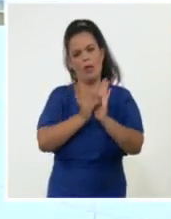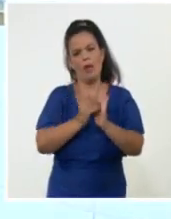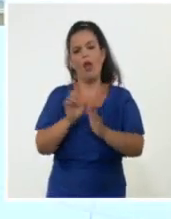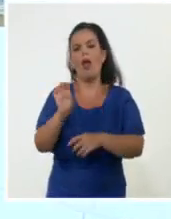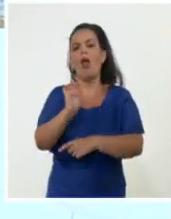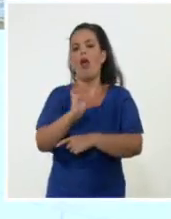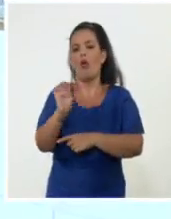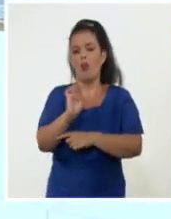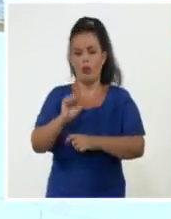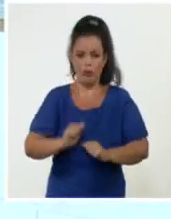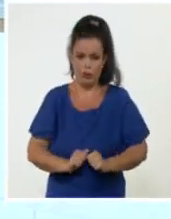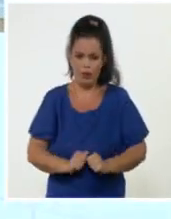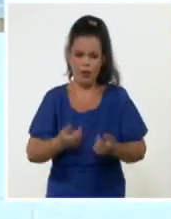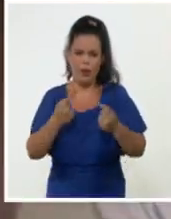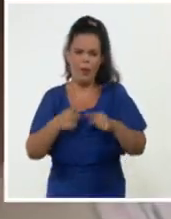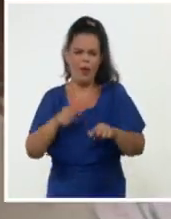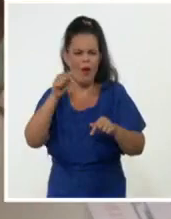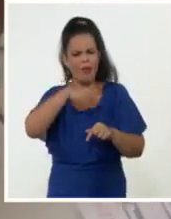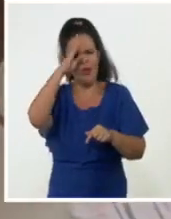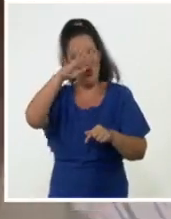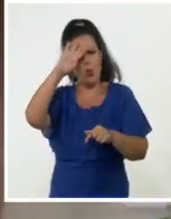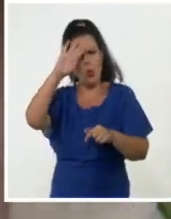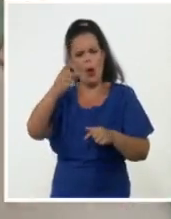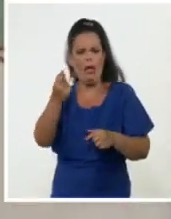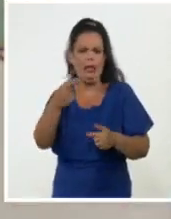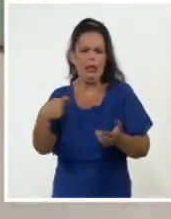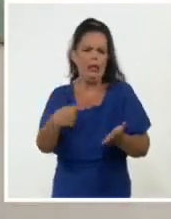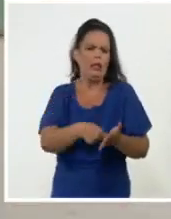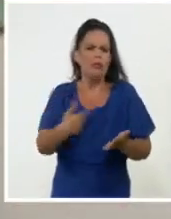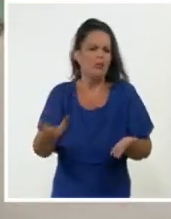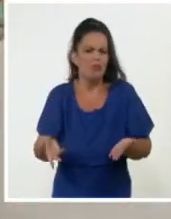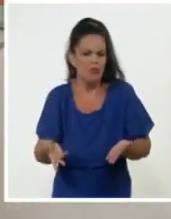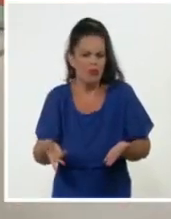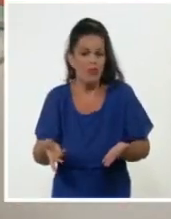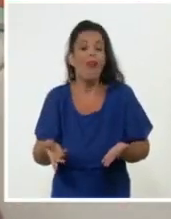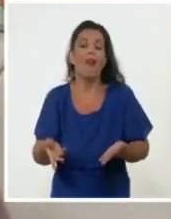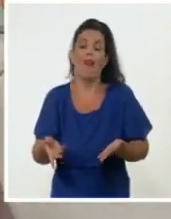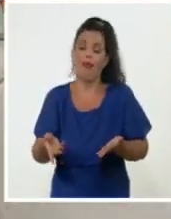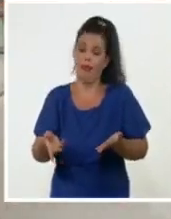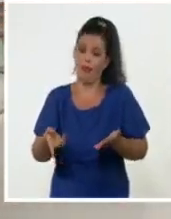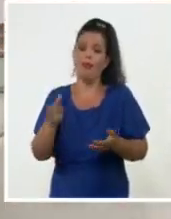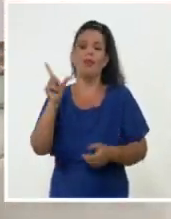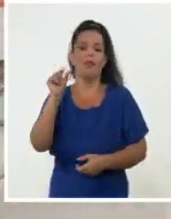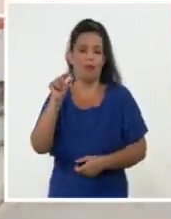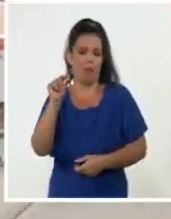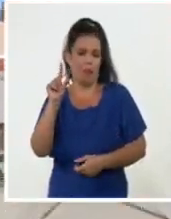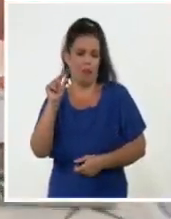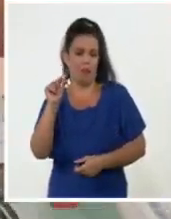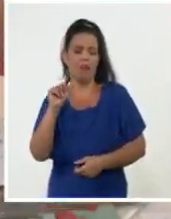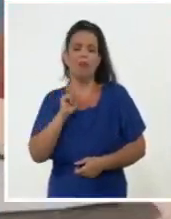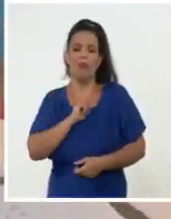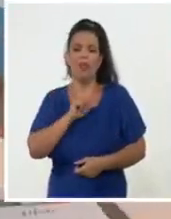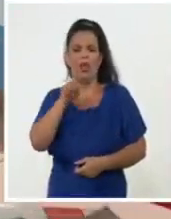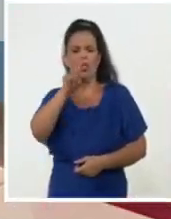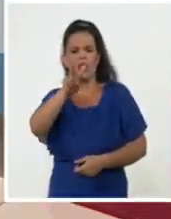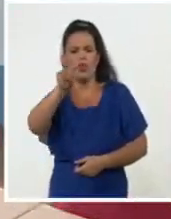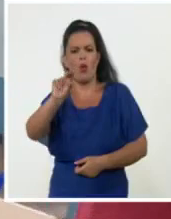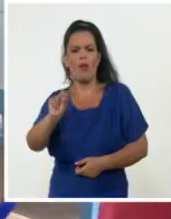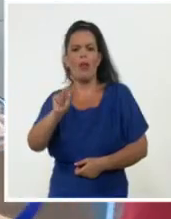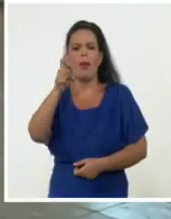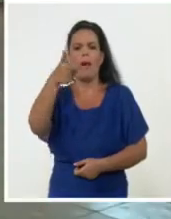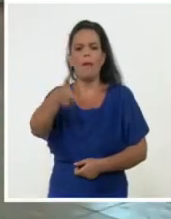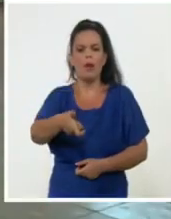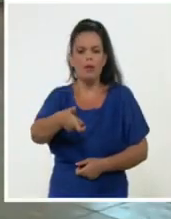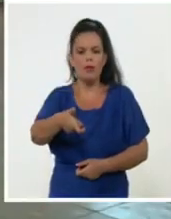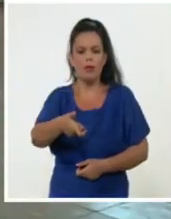es el precio que paga un paciente cubano? No sobrepasa la simbólica cifra de 120 pesos en moneda nacional.